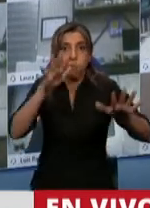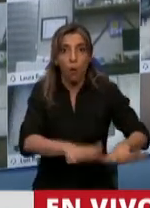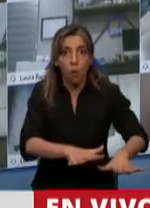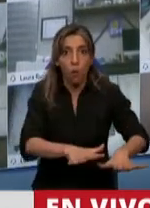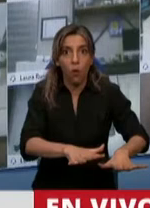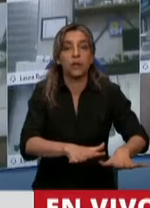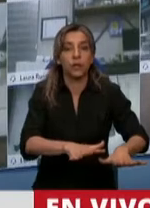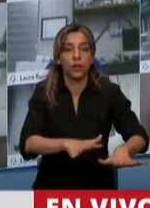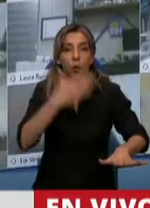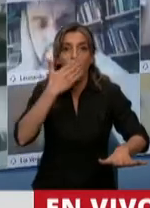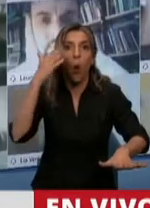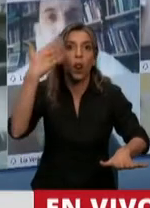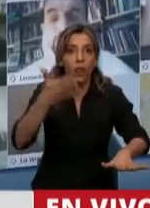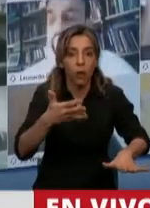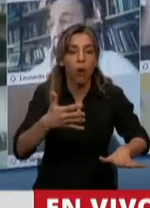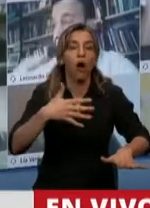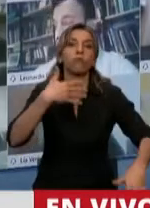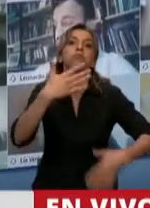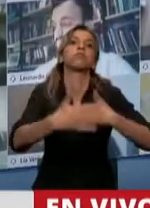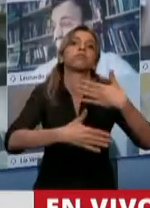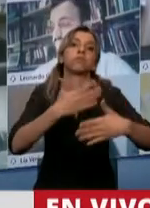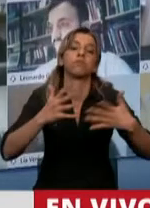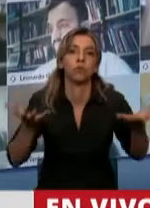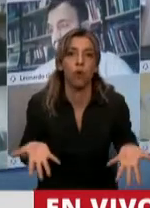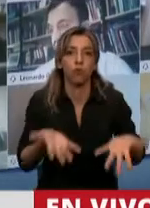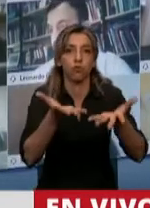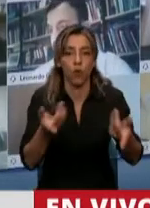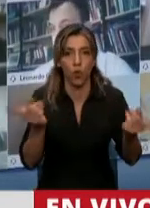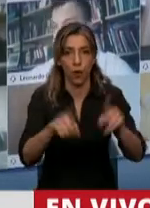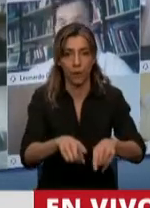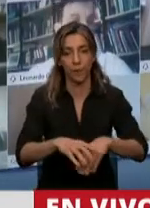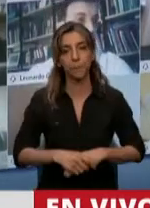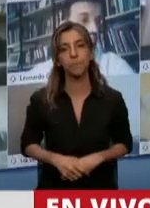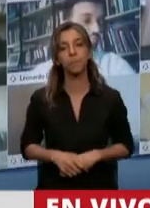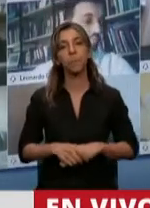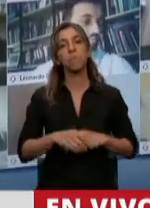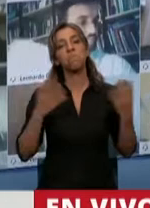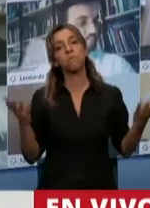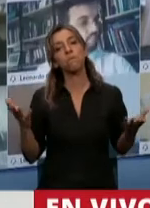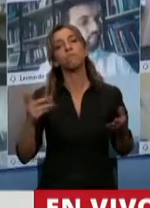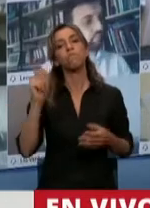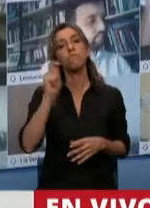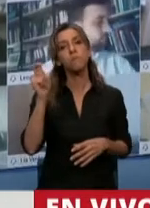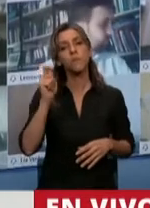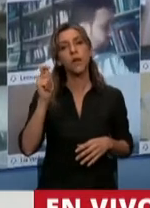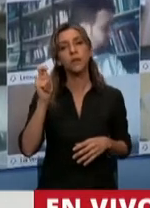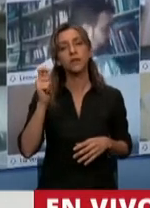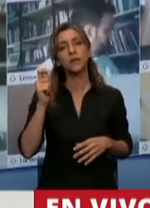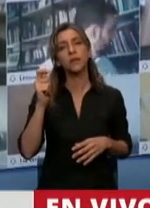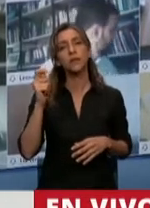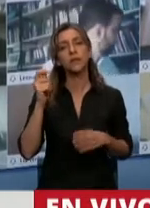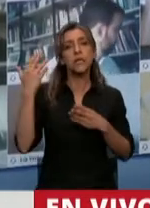económica. Y también creo que a pesar de esto y a medida que pasan los meses, yo no sé si